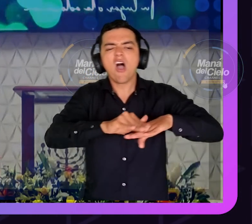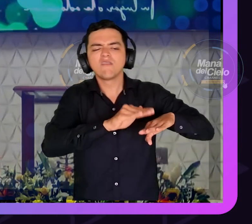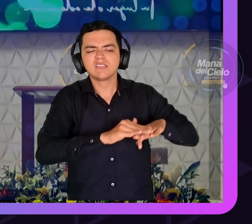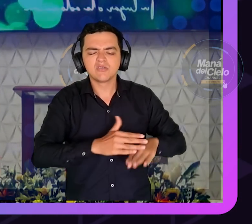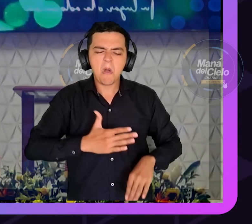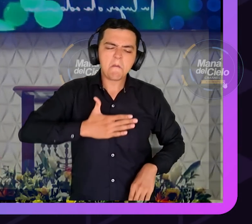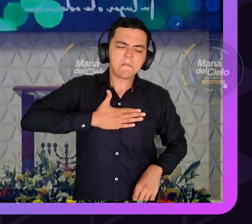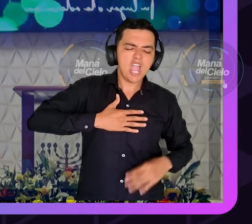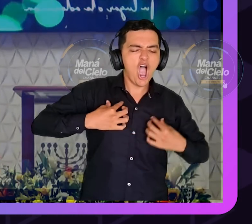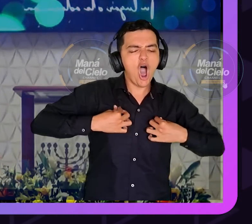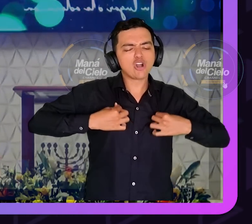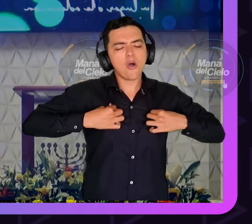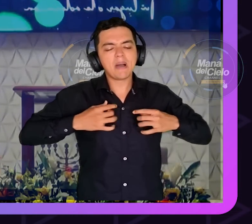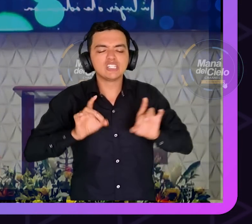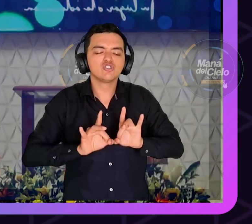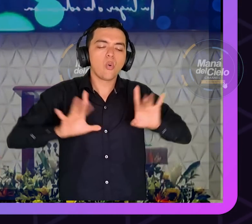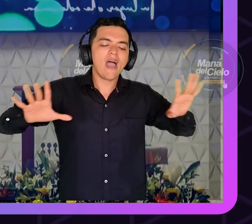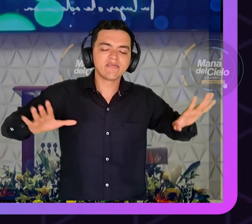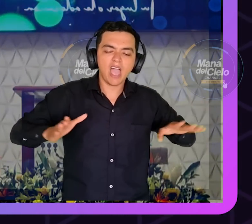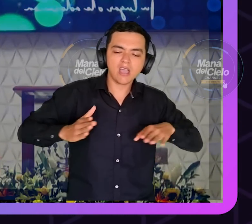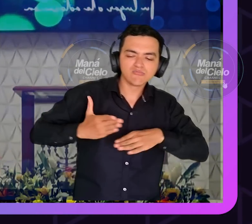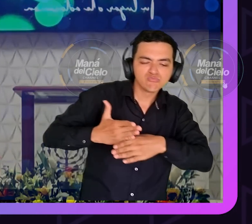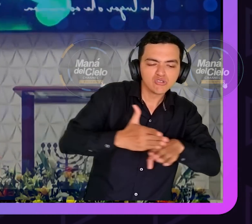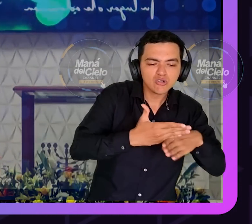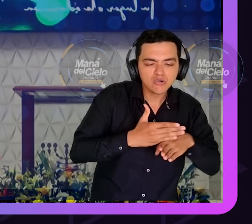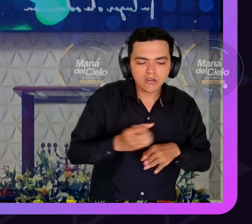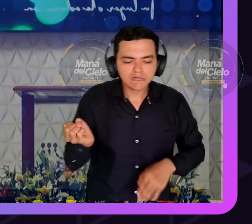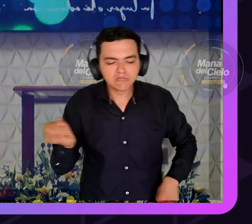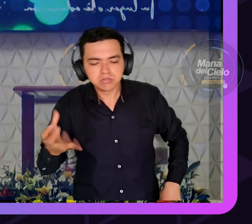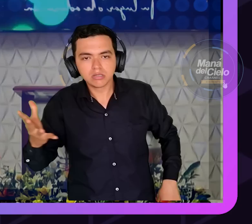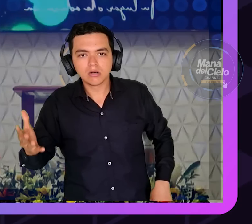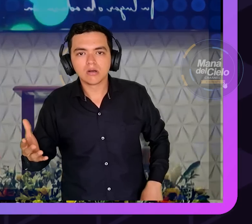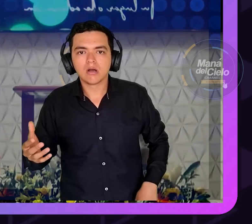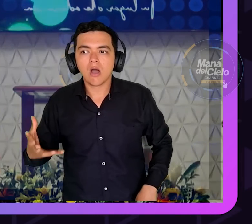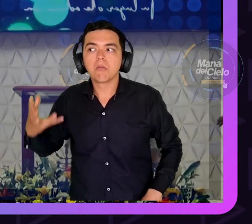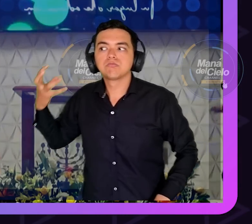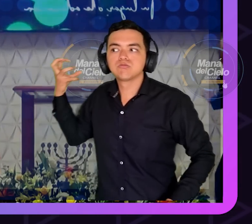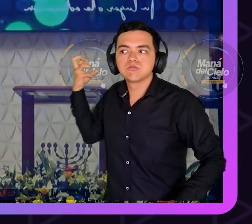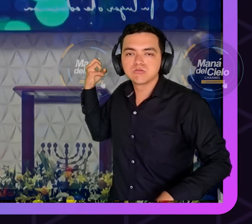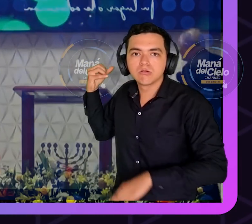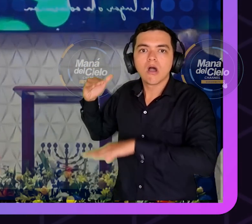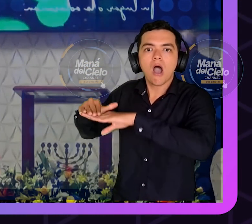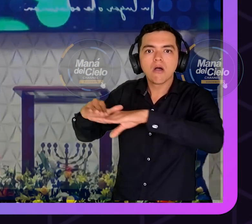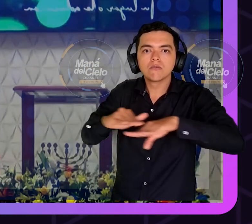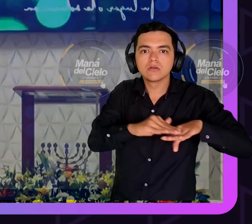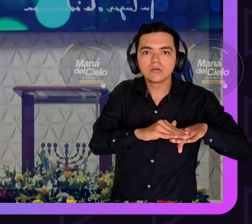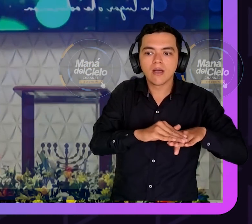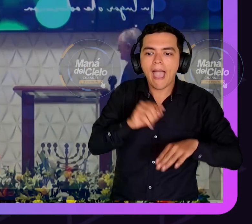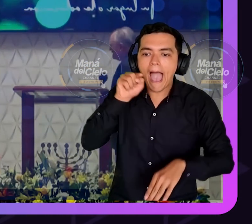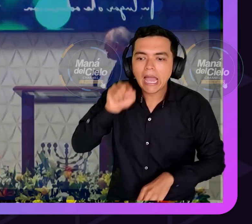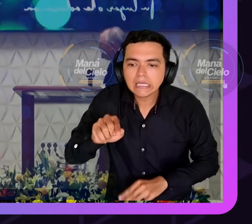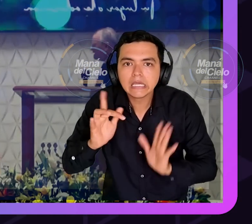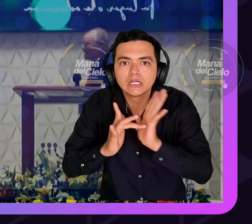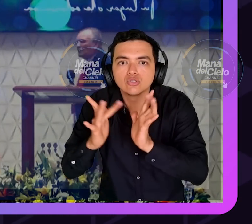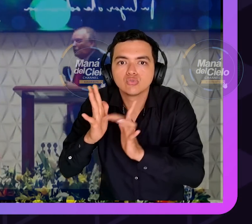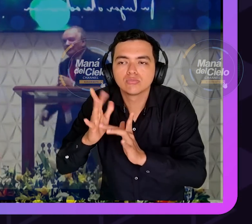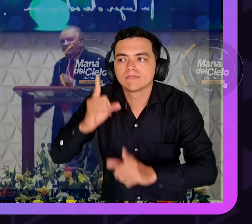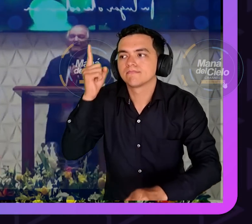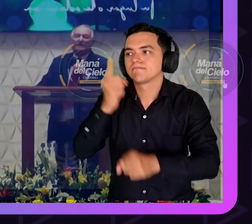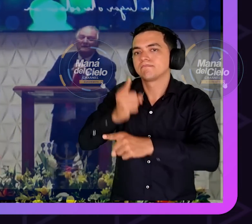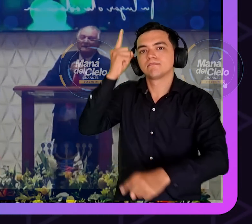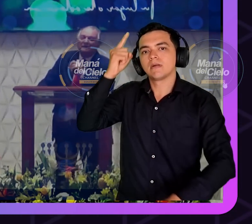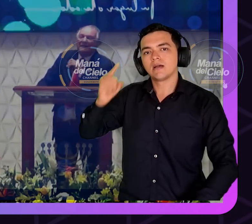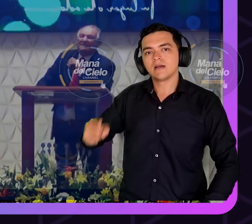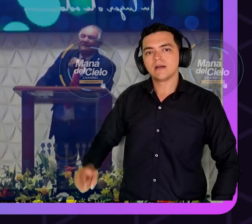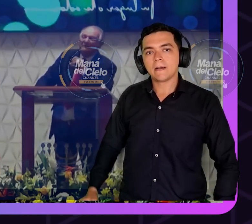palabra nos ha convencido que ese es el libro de Dios está escrito aguanta el escrutinio puedes